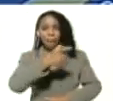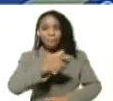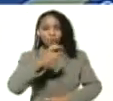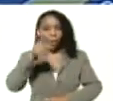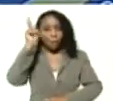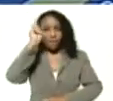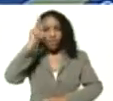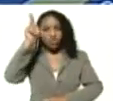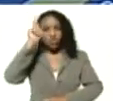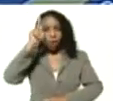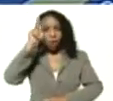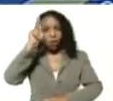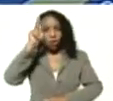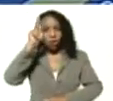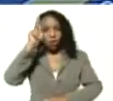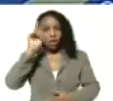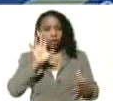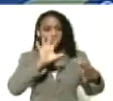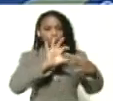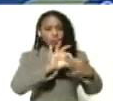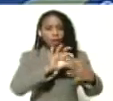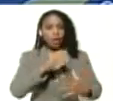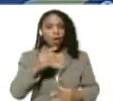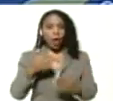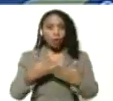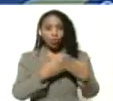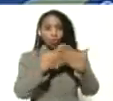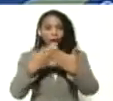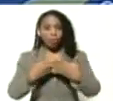la educadora y los estudiantes.